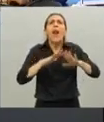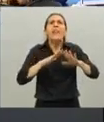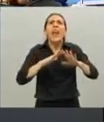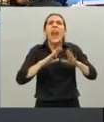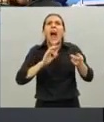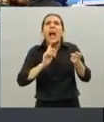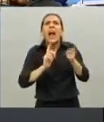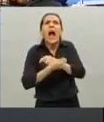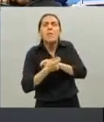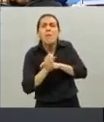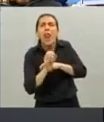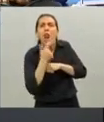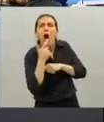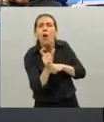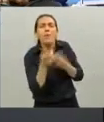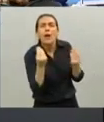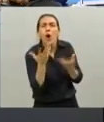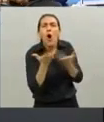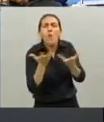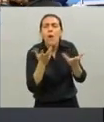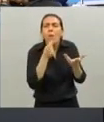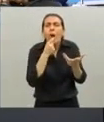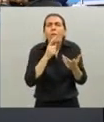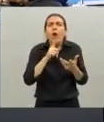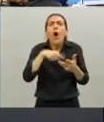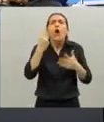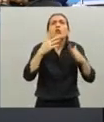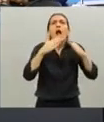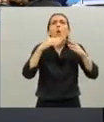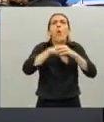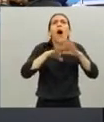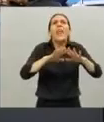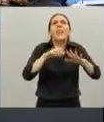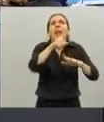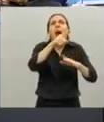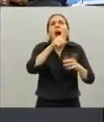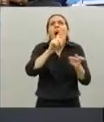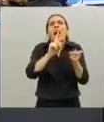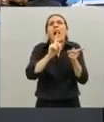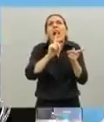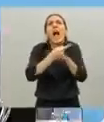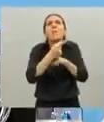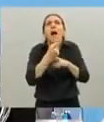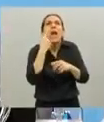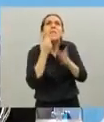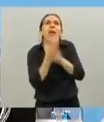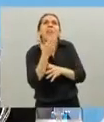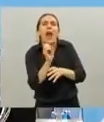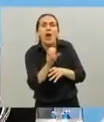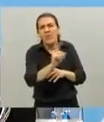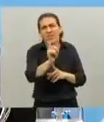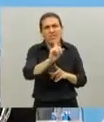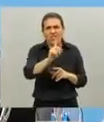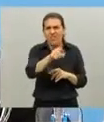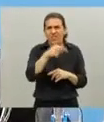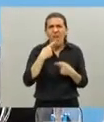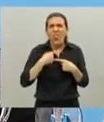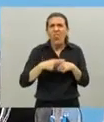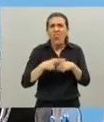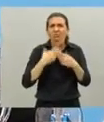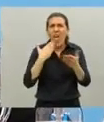más extensa también que otro tipo de cuarentena podríamos nombrarla o usted la nombraría no, yo no yo no quiero entrar en esos debates